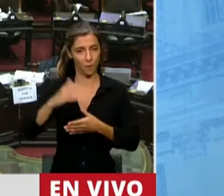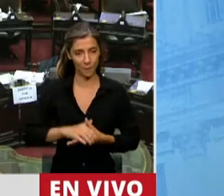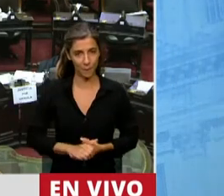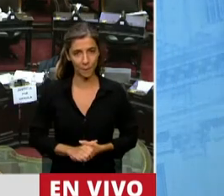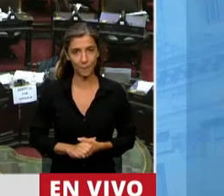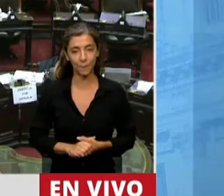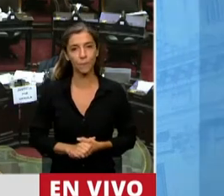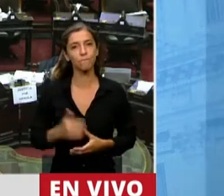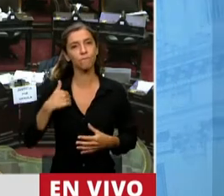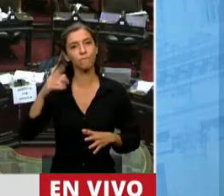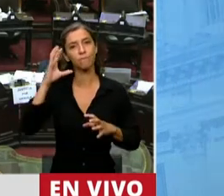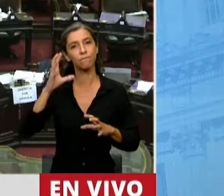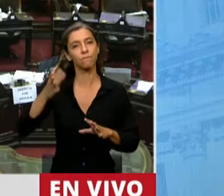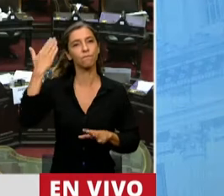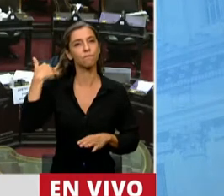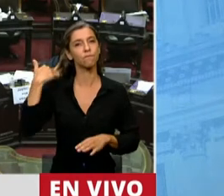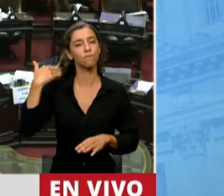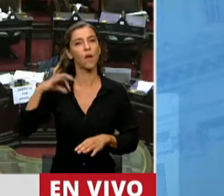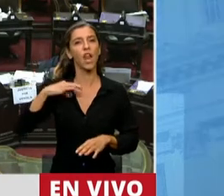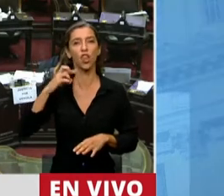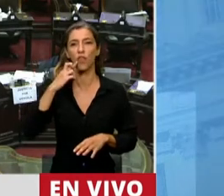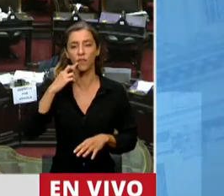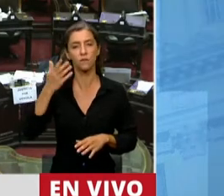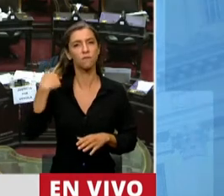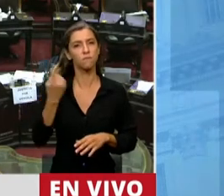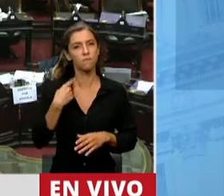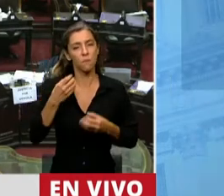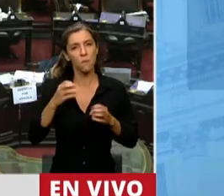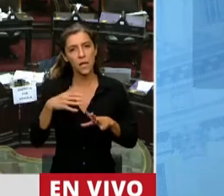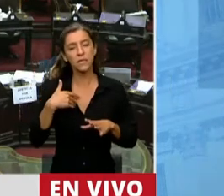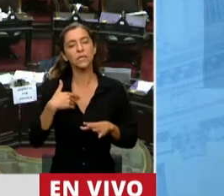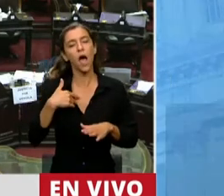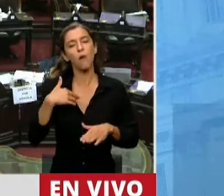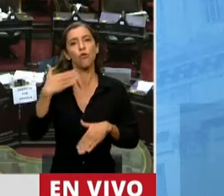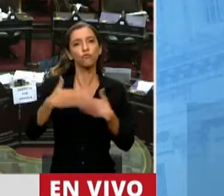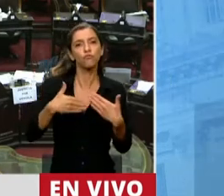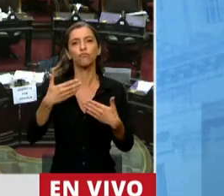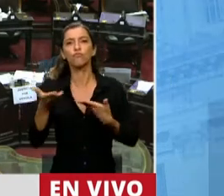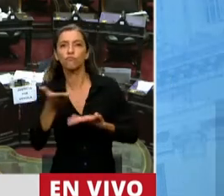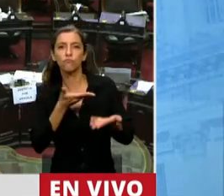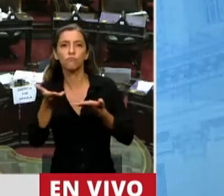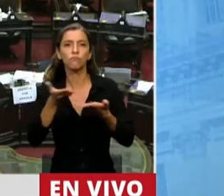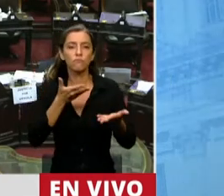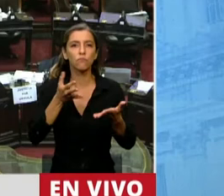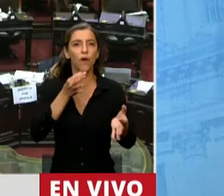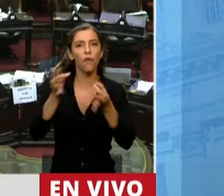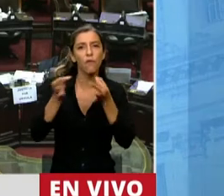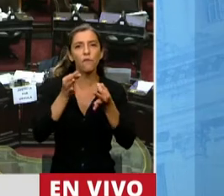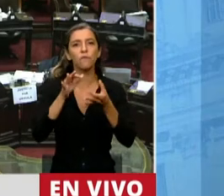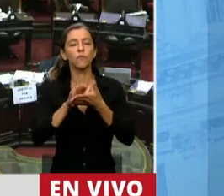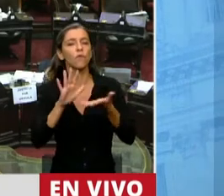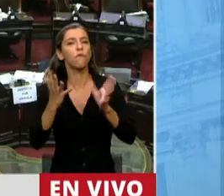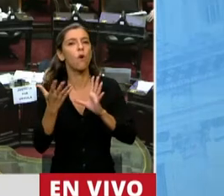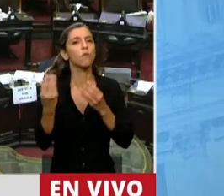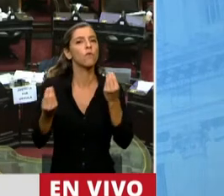allá por el año 19 cuando empezamos a transitar este camino y a discutir la reestructuración